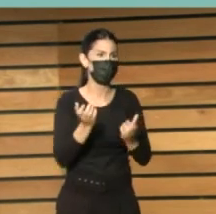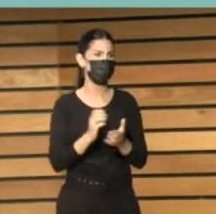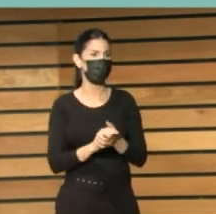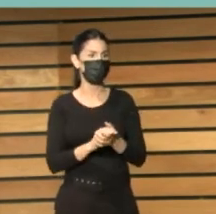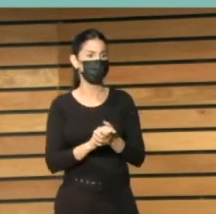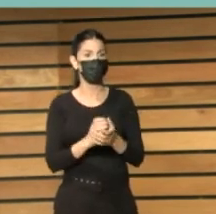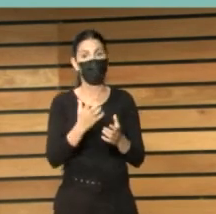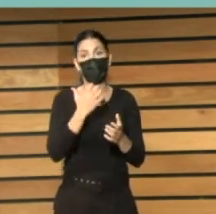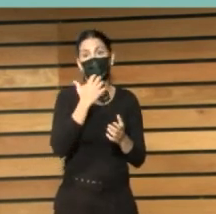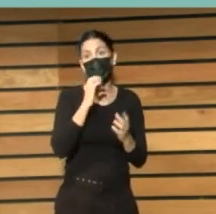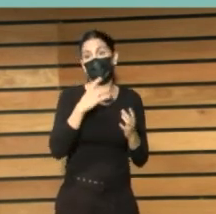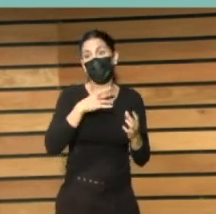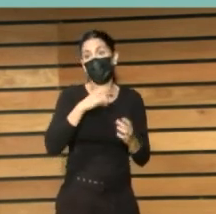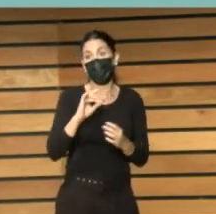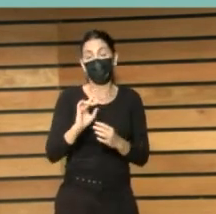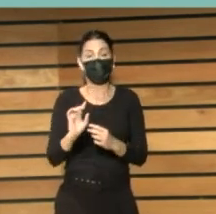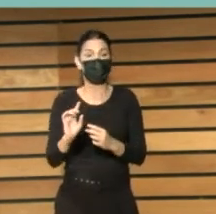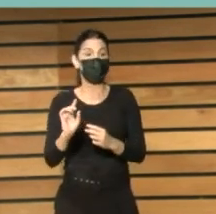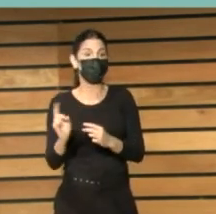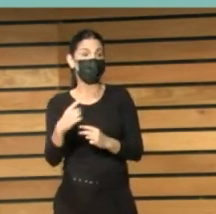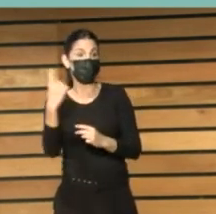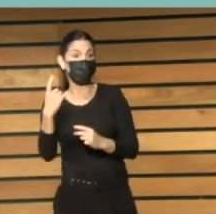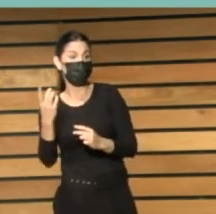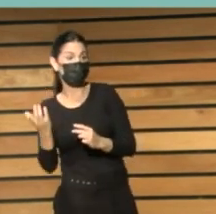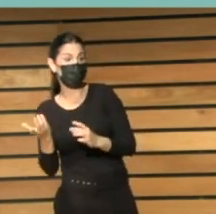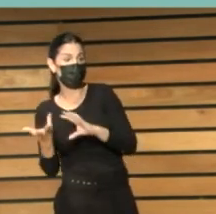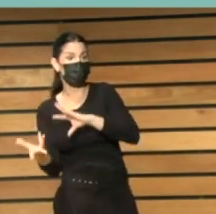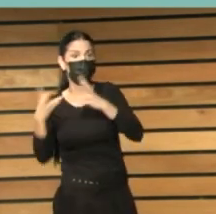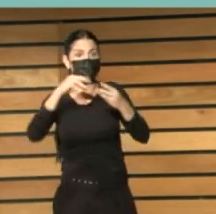lo individual a la red citamos las redes de grandes redes de bibliotecas